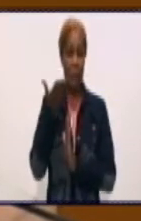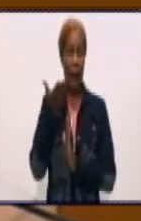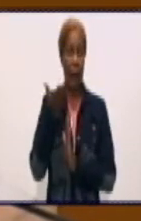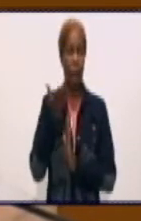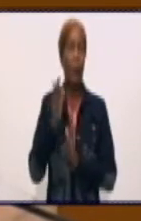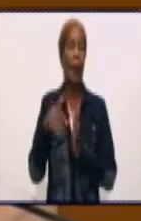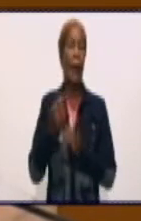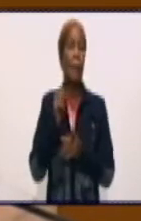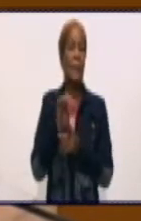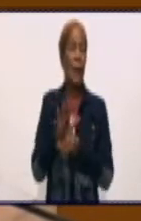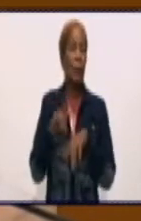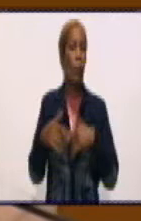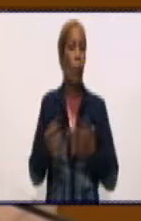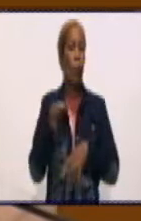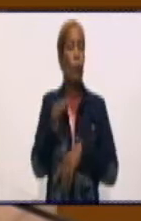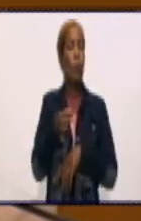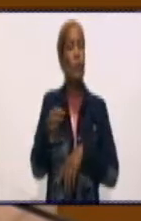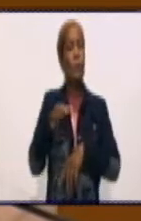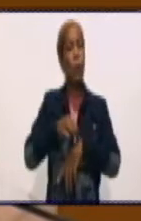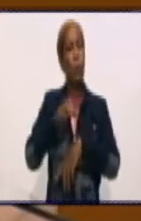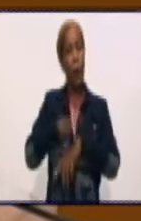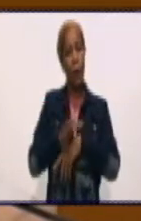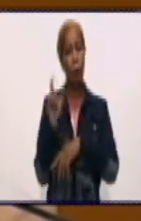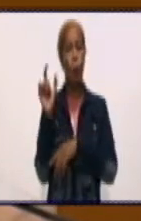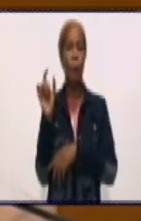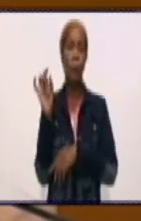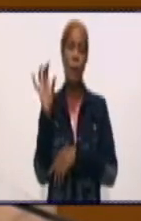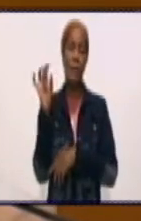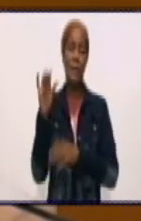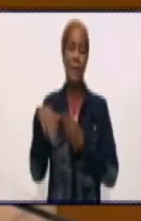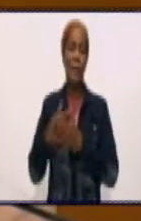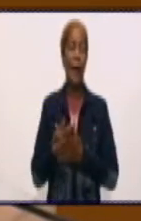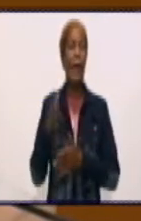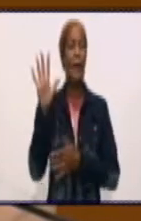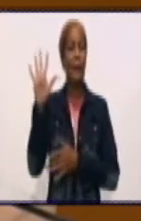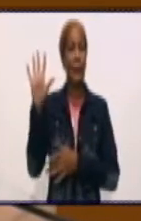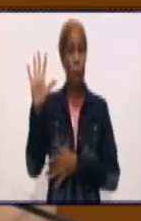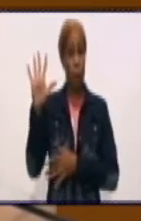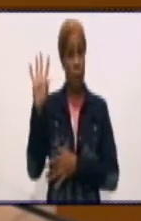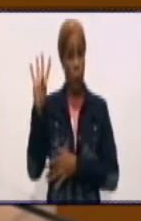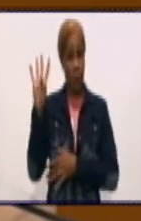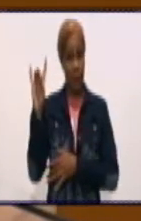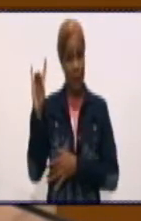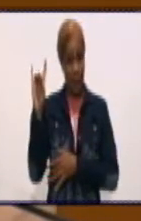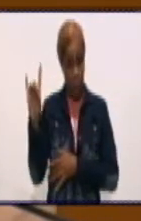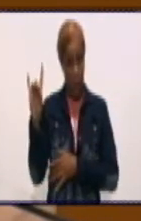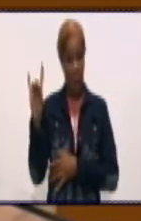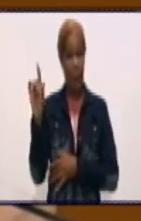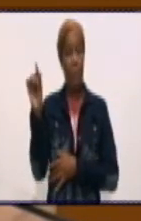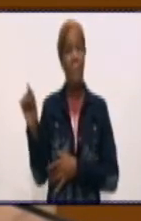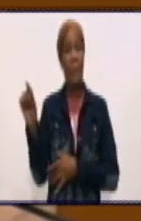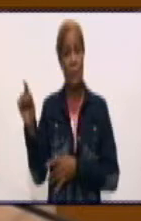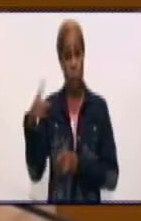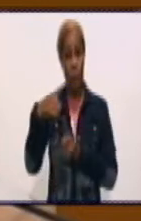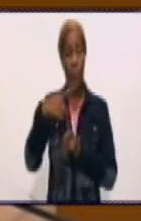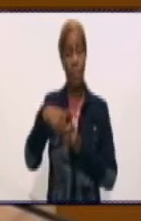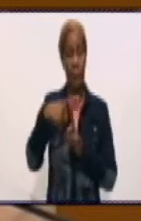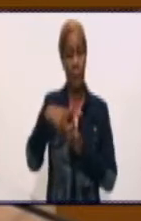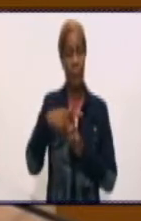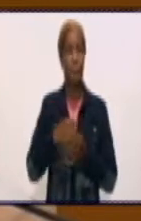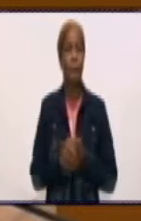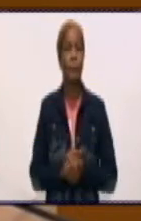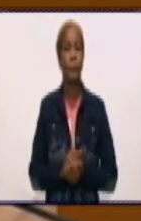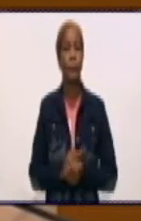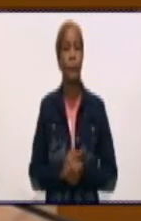comenzando por Río Cauto, que en los últimos 15 días ha reportado 559 casos, con una tasa de 1.202,1.